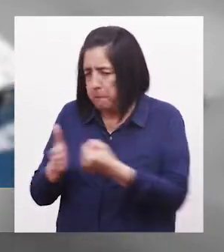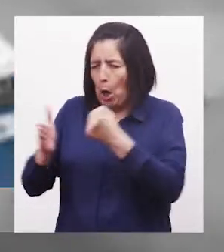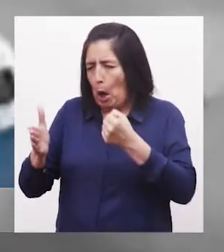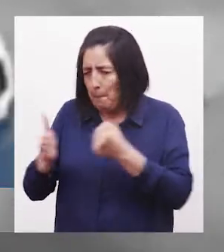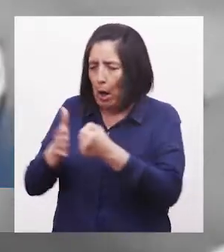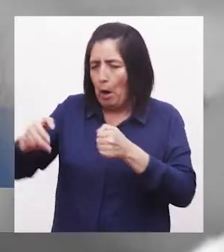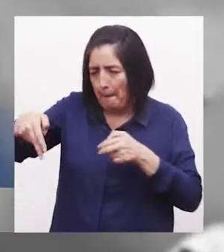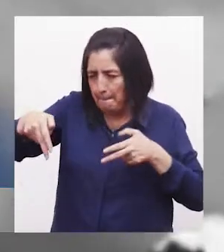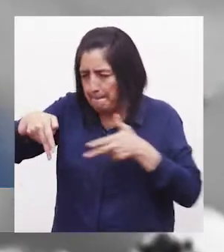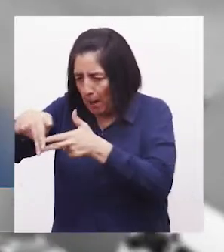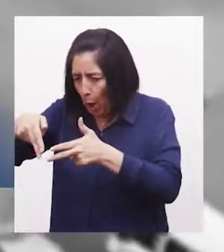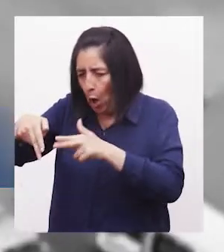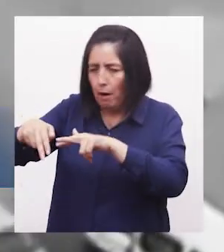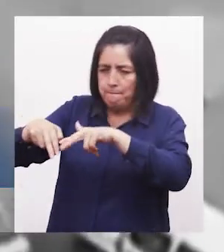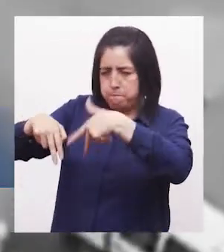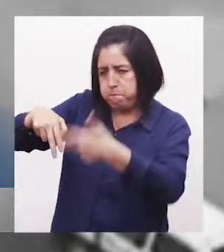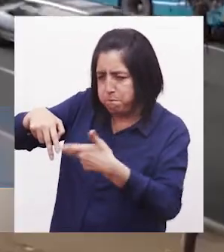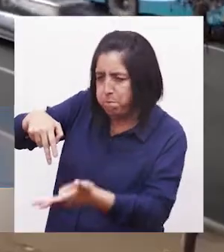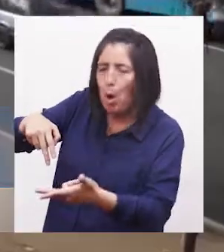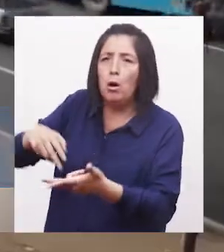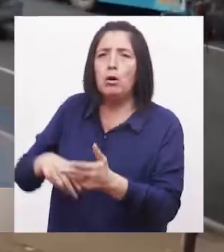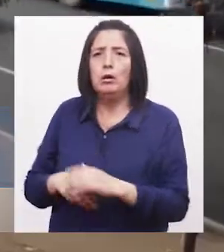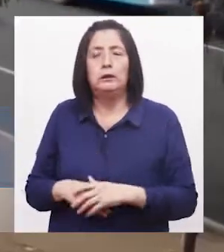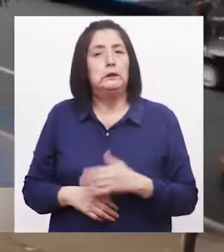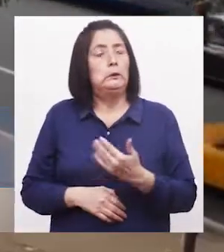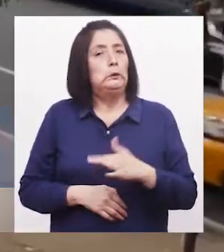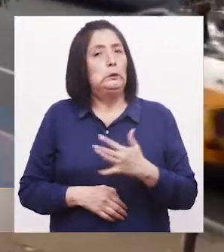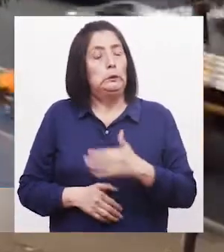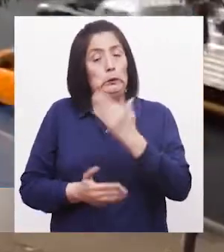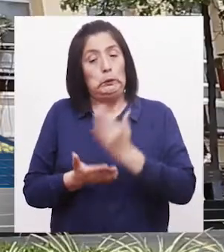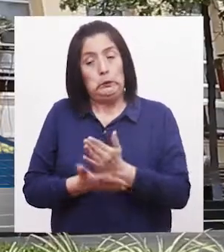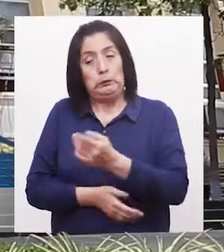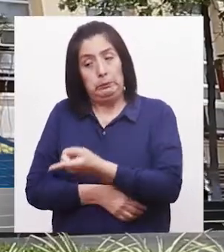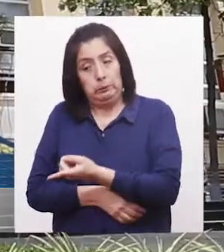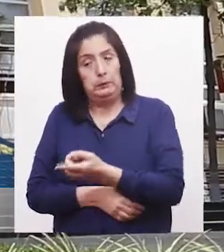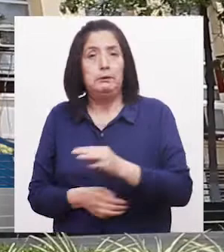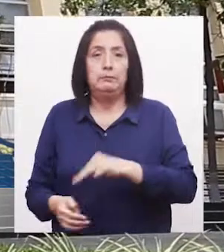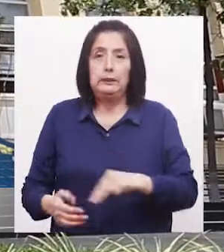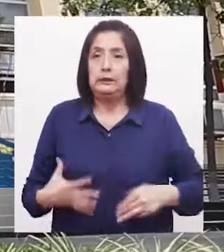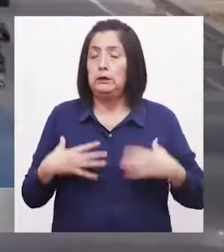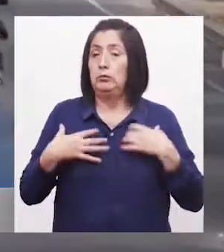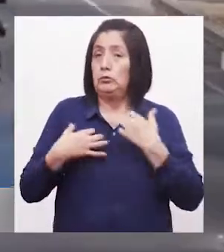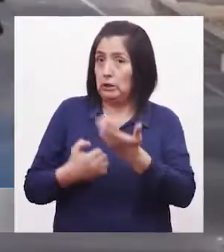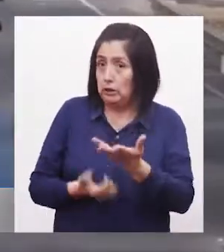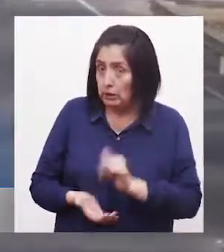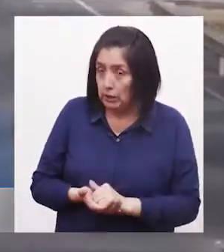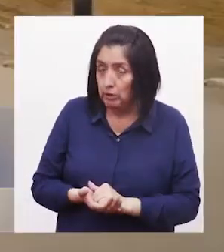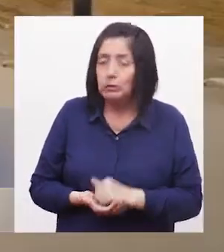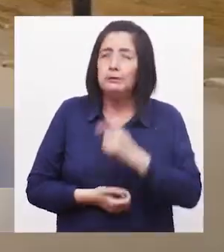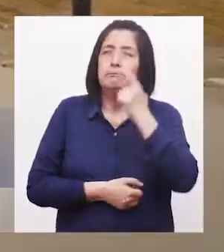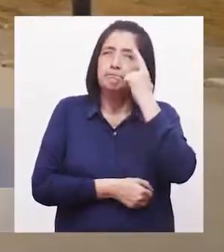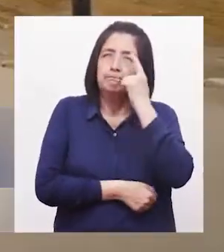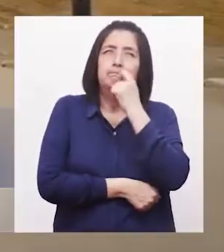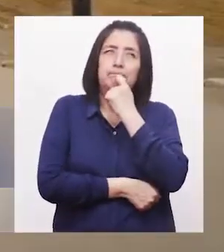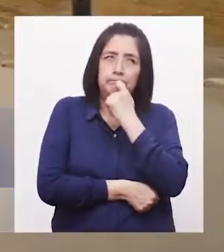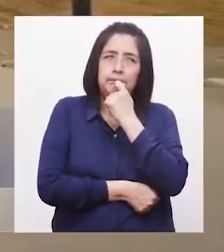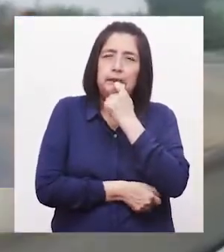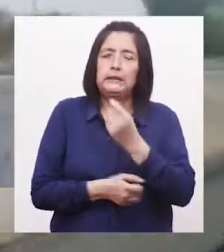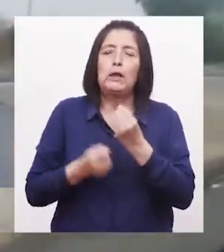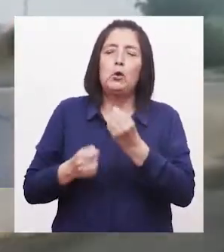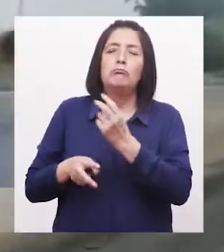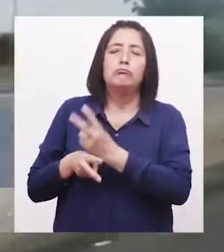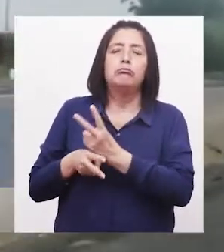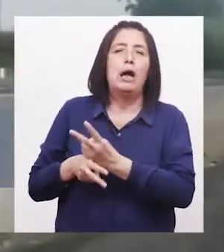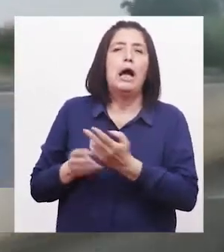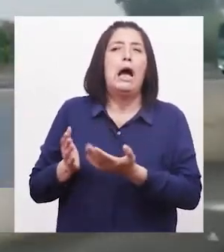atropellos y desbarrancamientos de vehículos Ante esta problemática, el Ministerio de Salud insta a tomar medidas de prevención